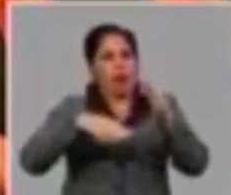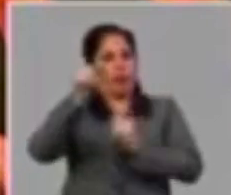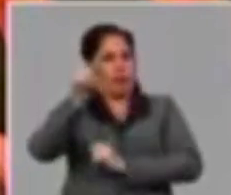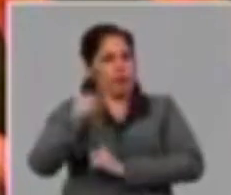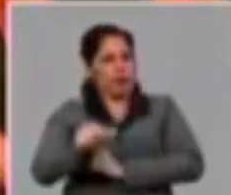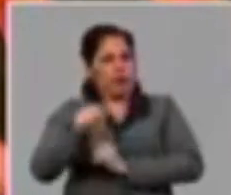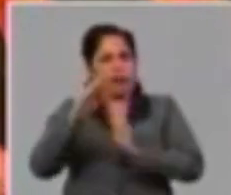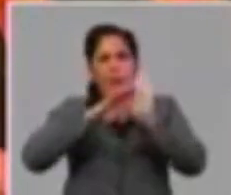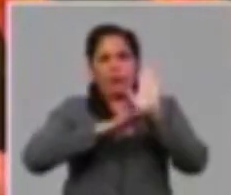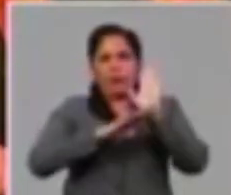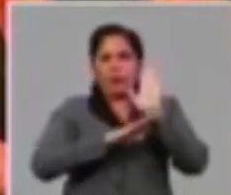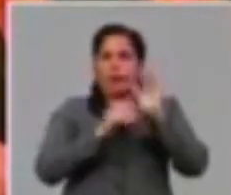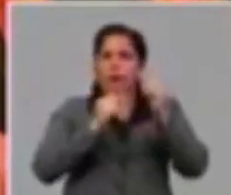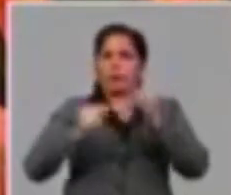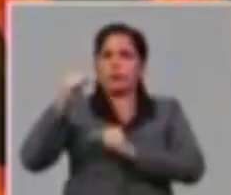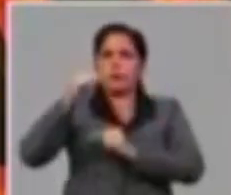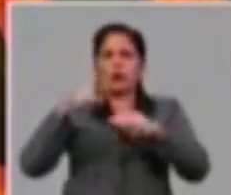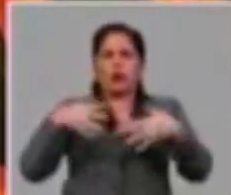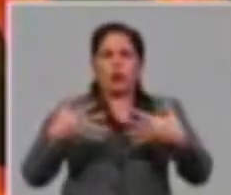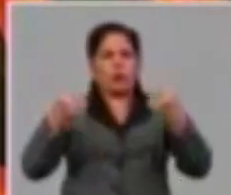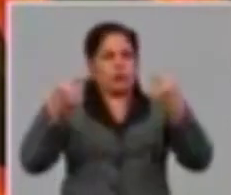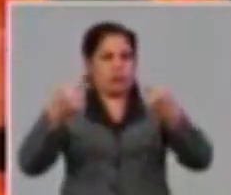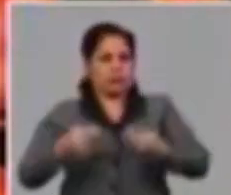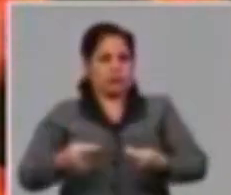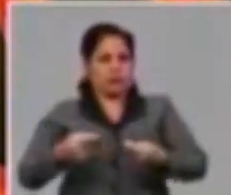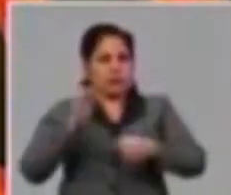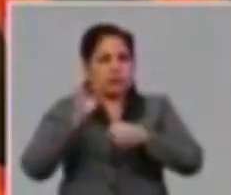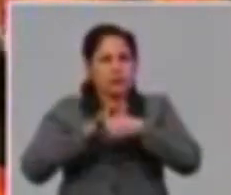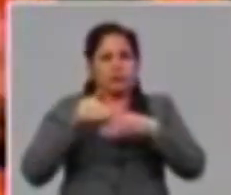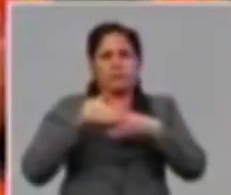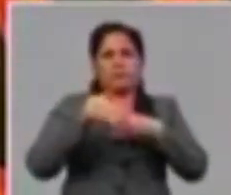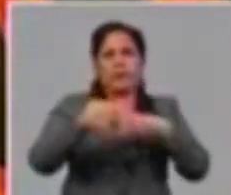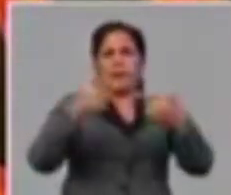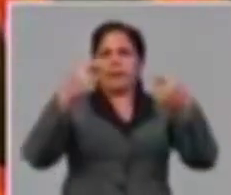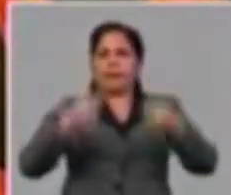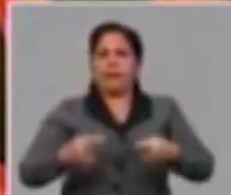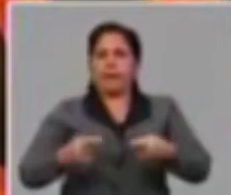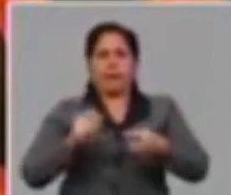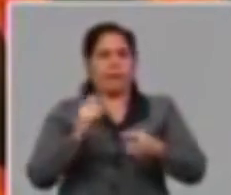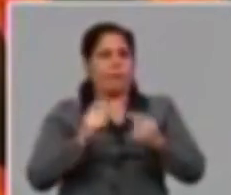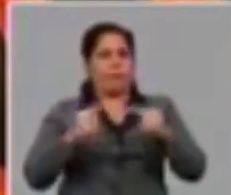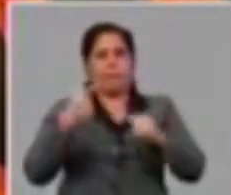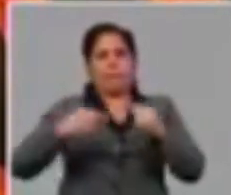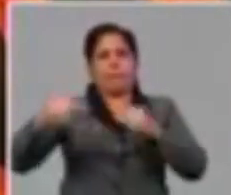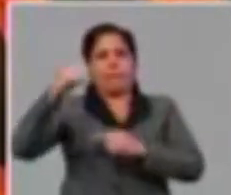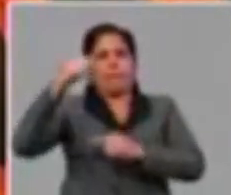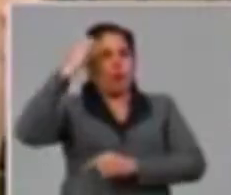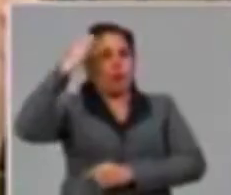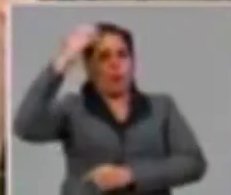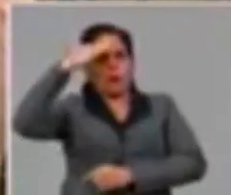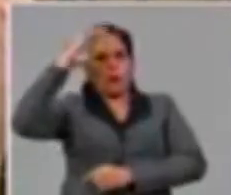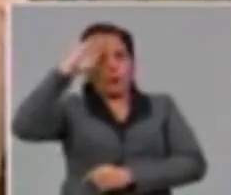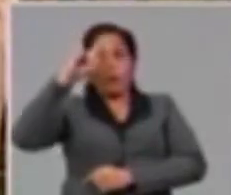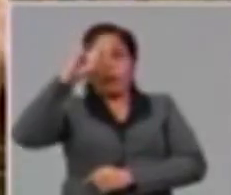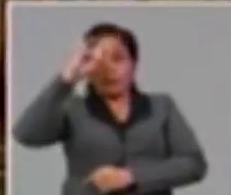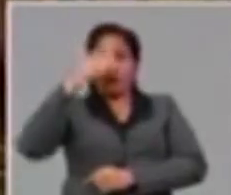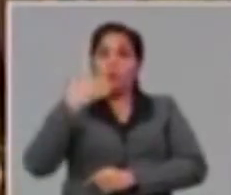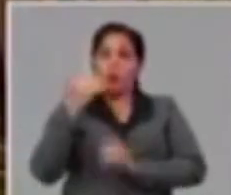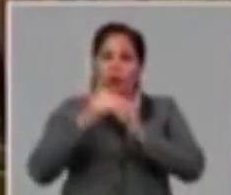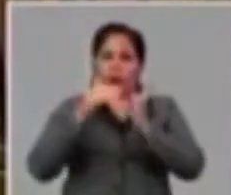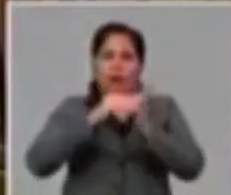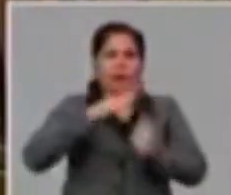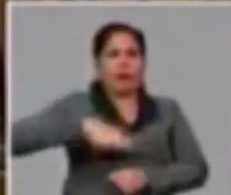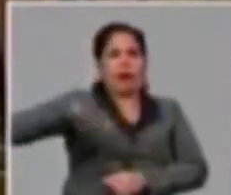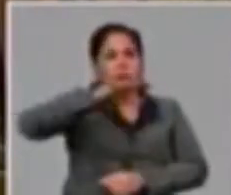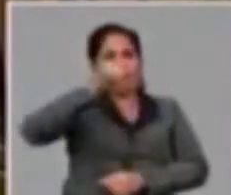¿Cuáles son las medidas fundamentales que se han decidido a partir de estas decisiones fundamentales que ha tomado el gobierno Juan? Sí, buenas tardes Randy, para usted y para